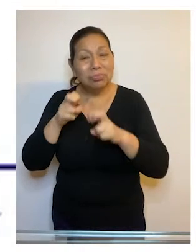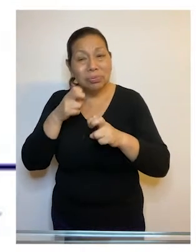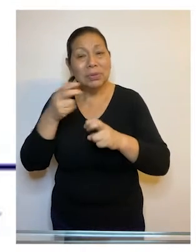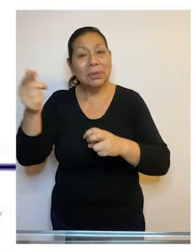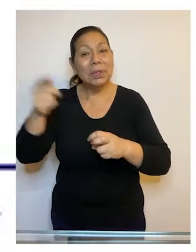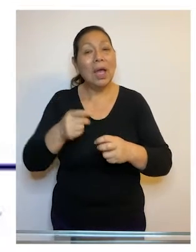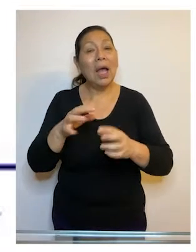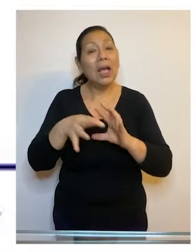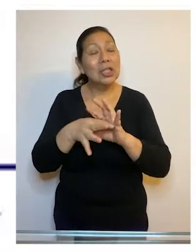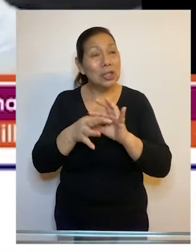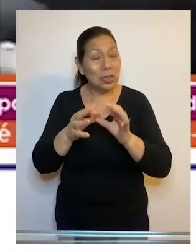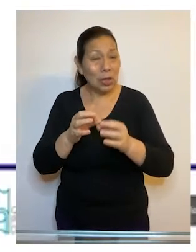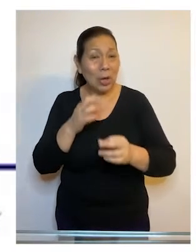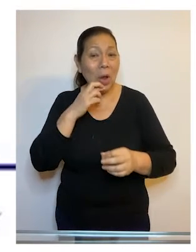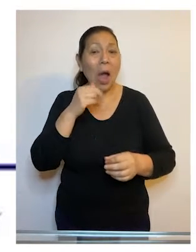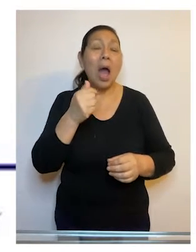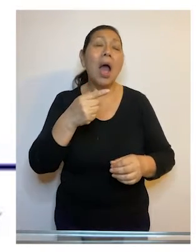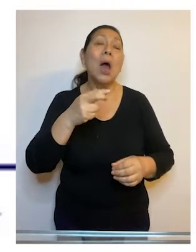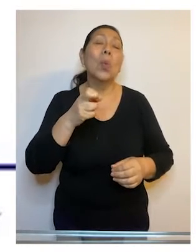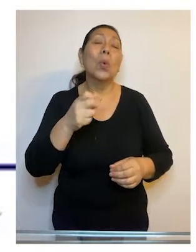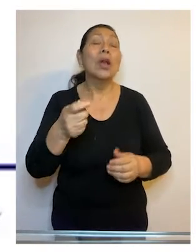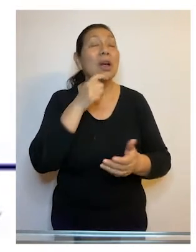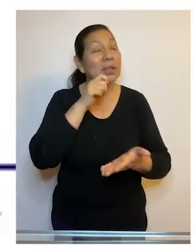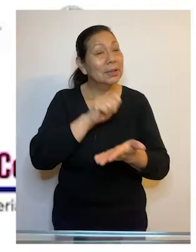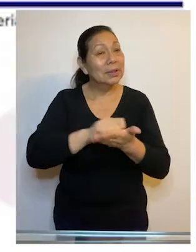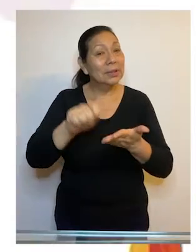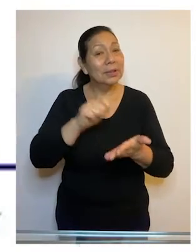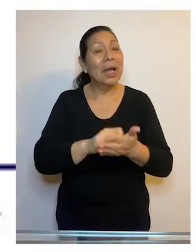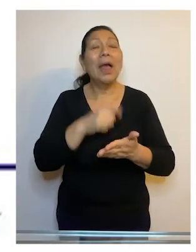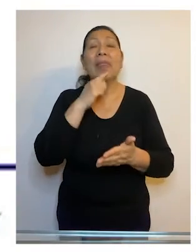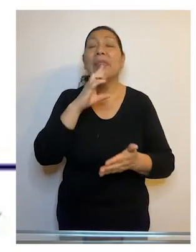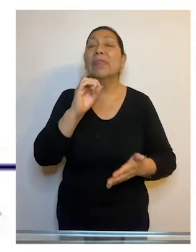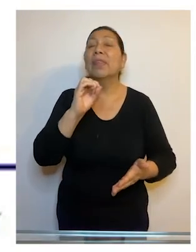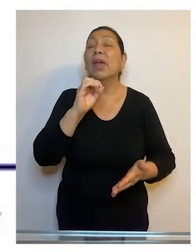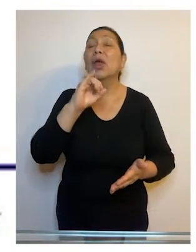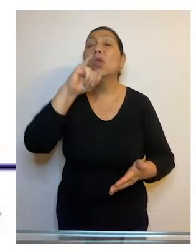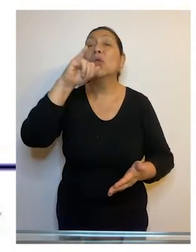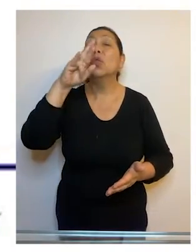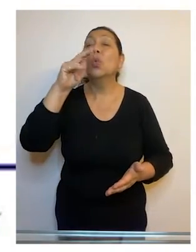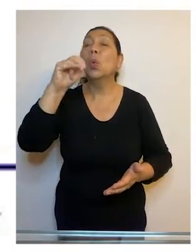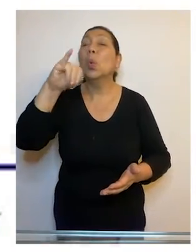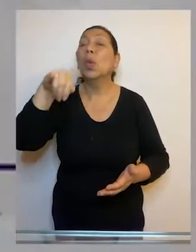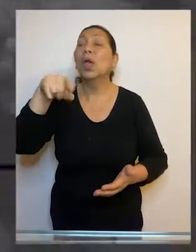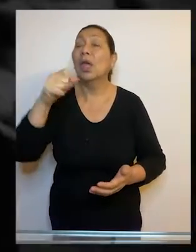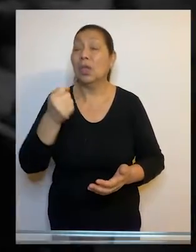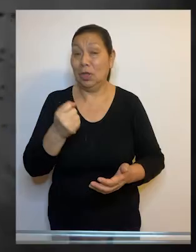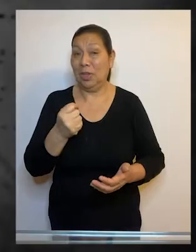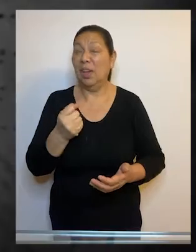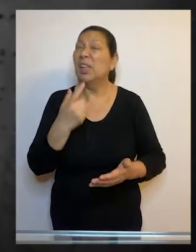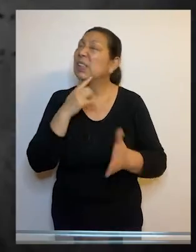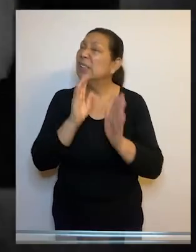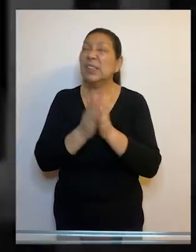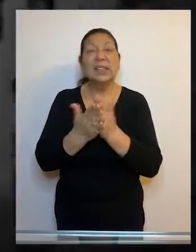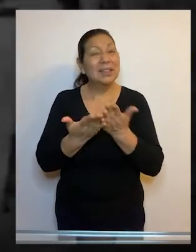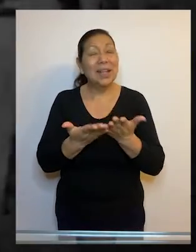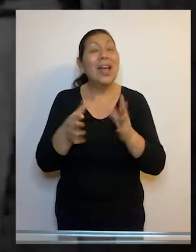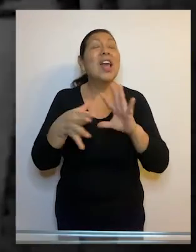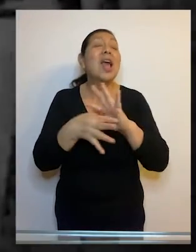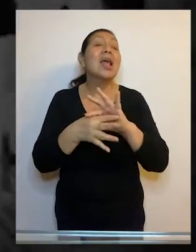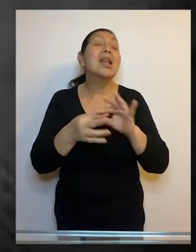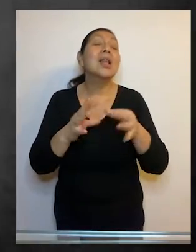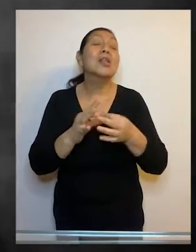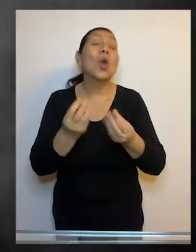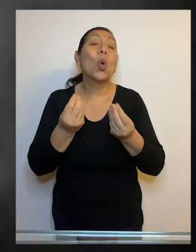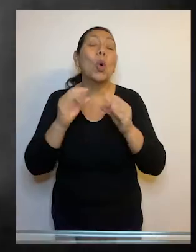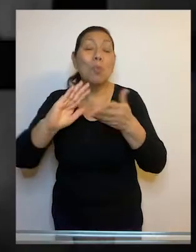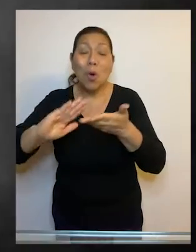Karina Pacheco, el historiador José Carlos Agüero y el escritor Dante Trujillo, quien fue el moderador. Redoble por Rancas es la